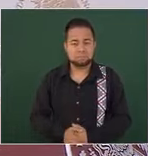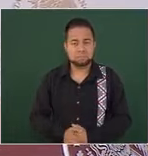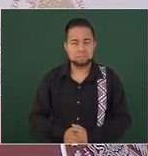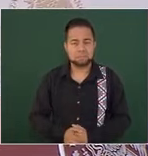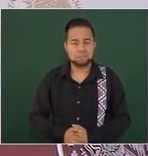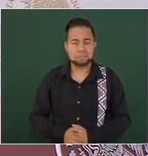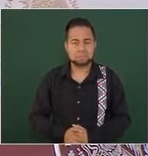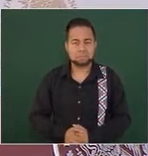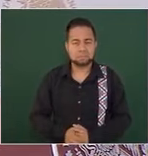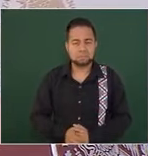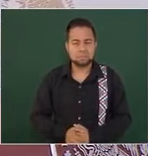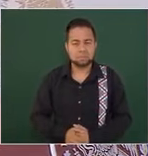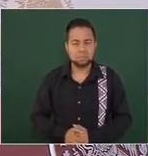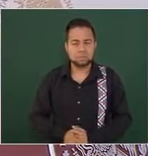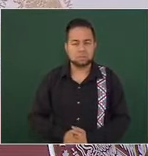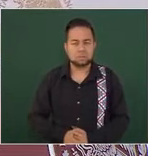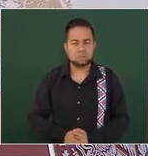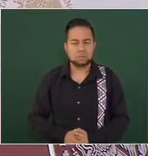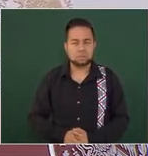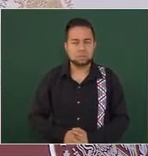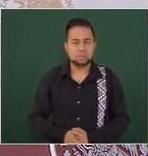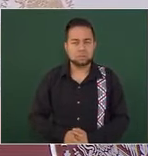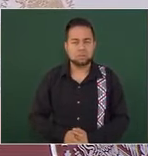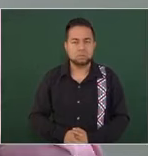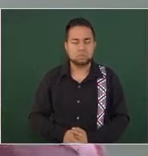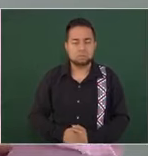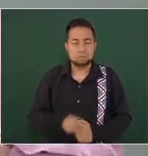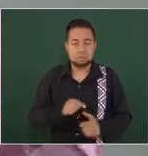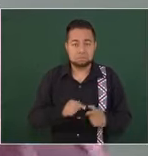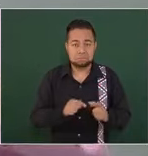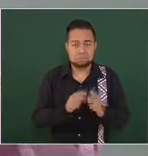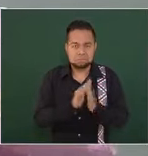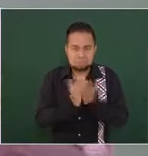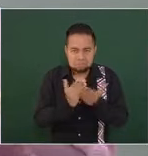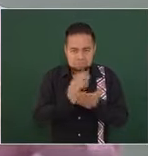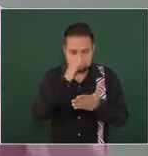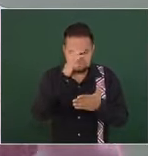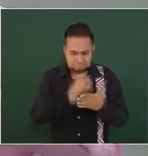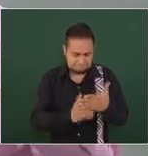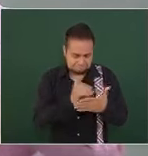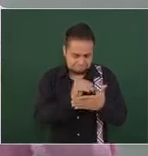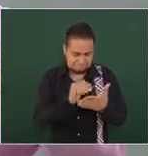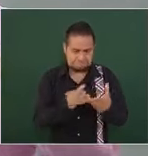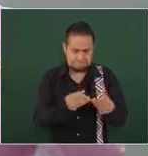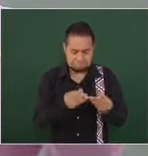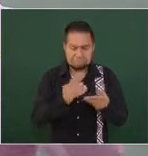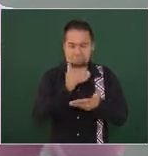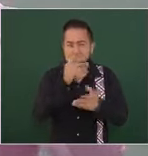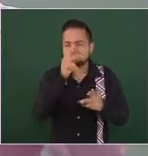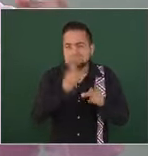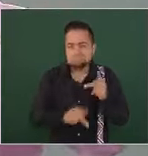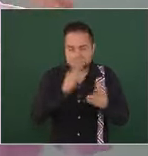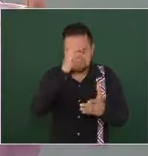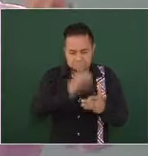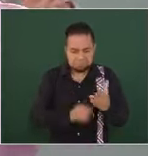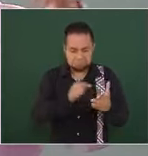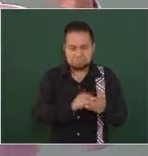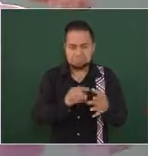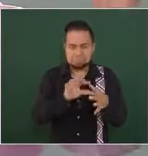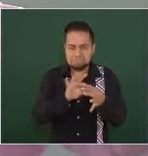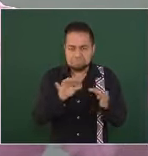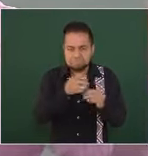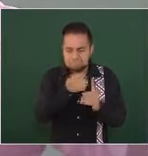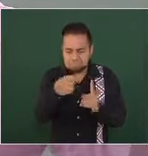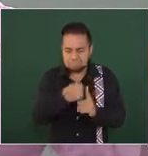capítulo la parte de un capítulo explico el por qué